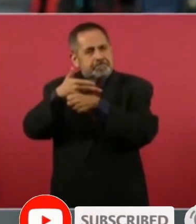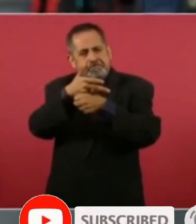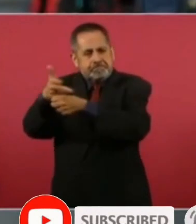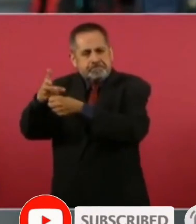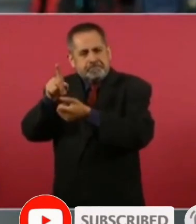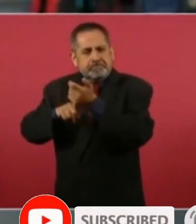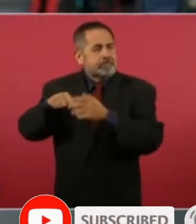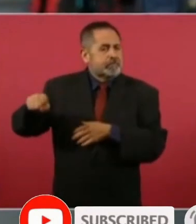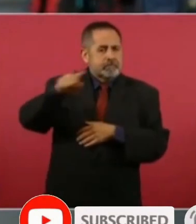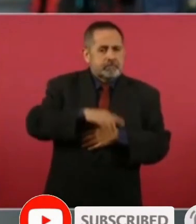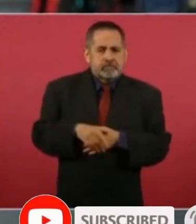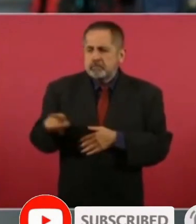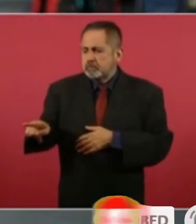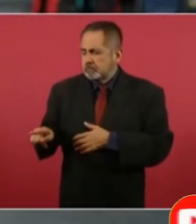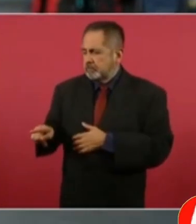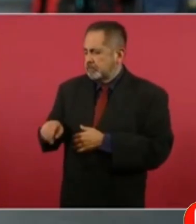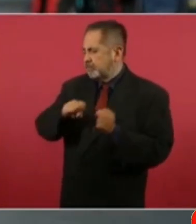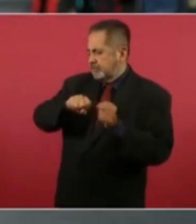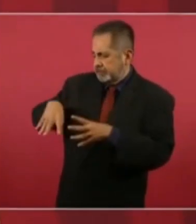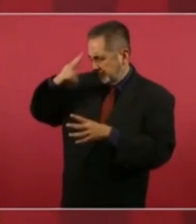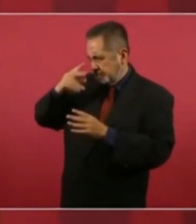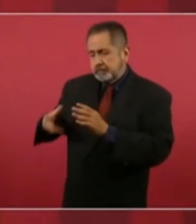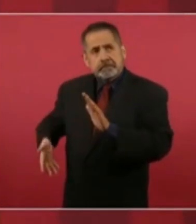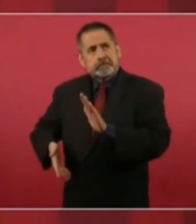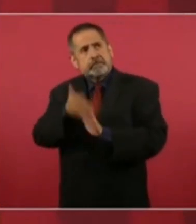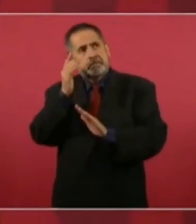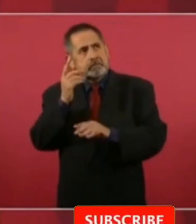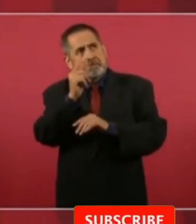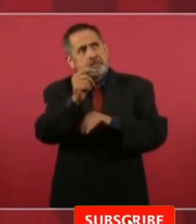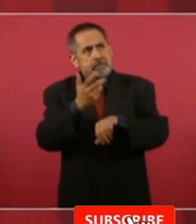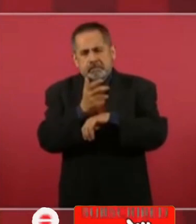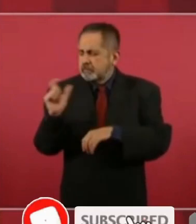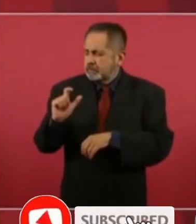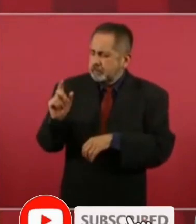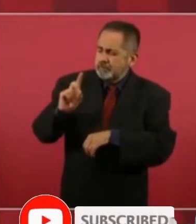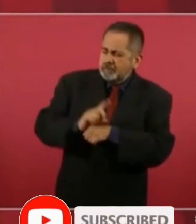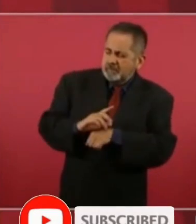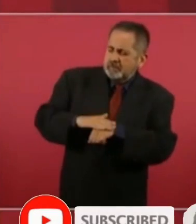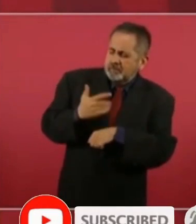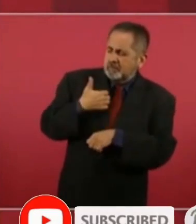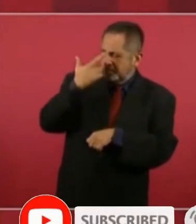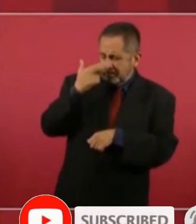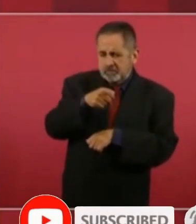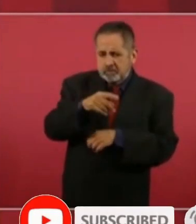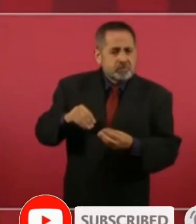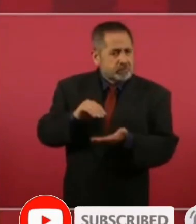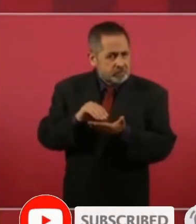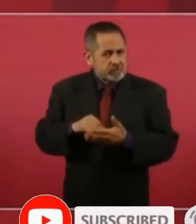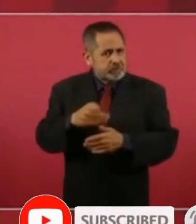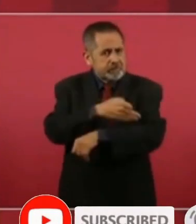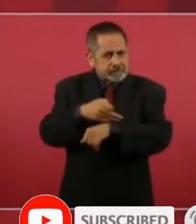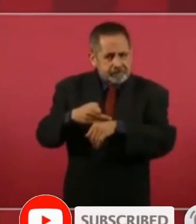por qué salieron, cuándo salieron, los vínculos que todavía mantienen